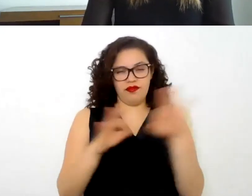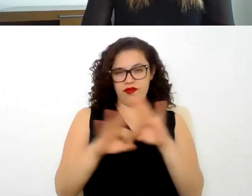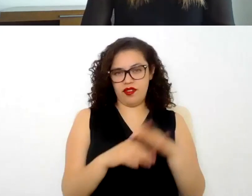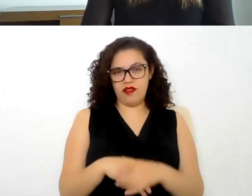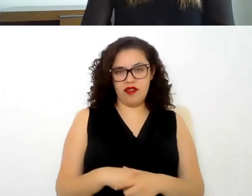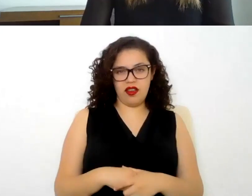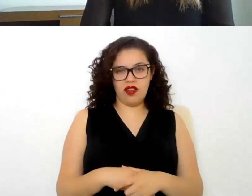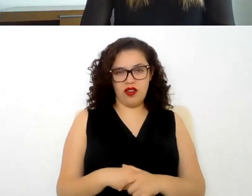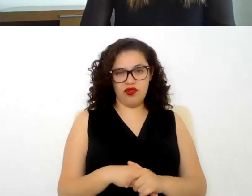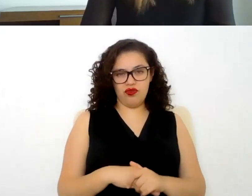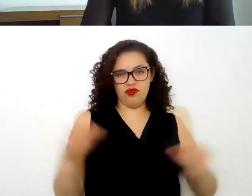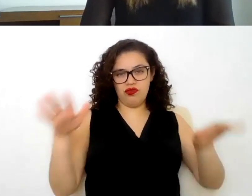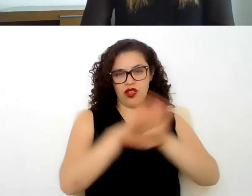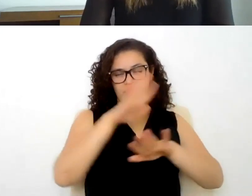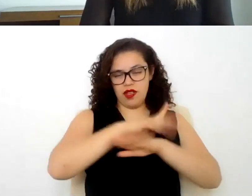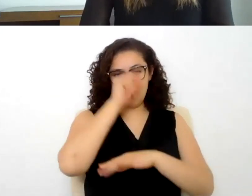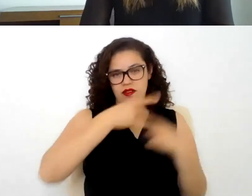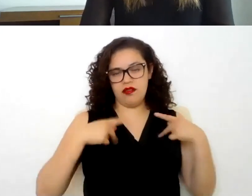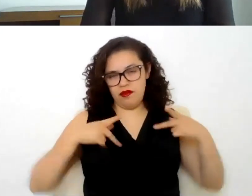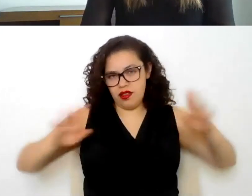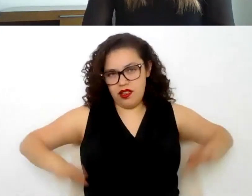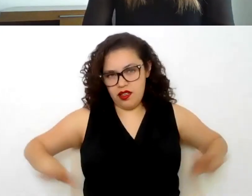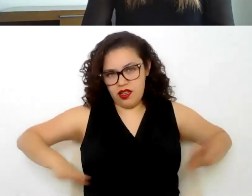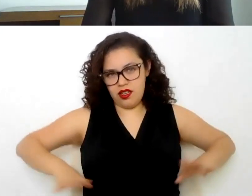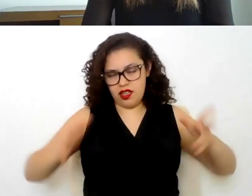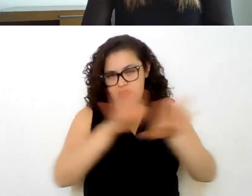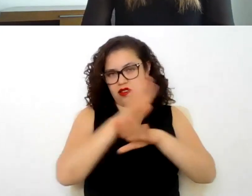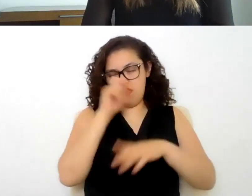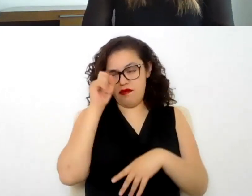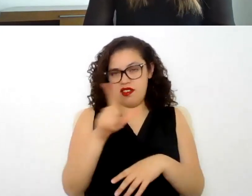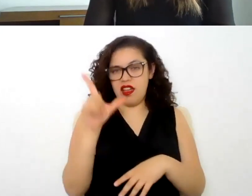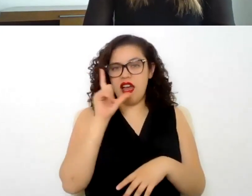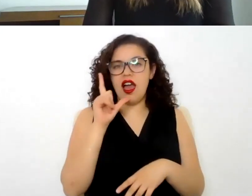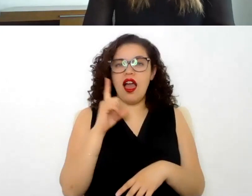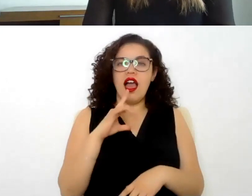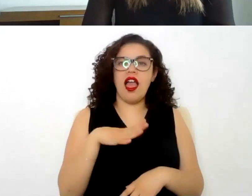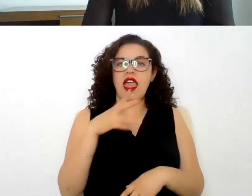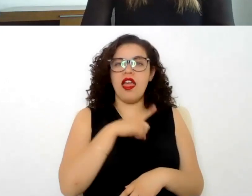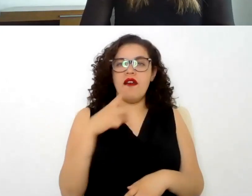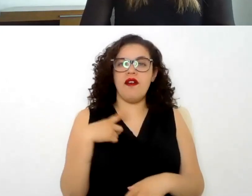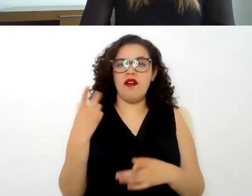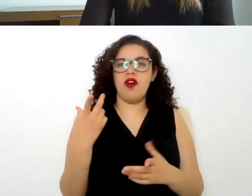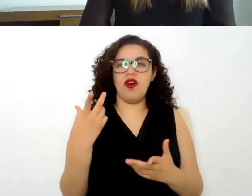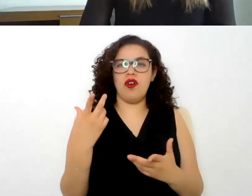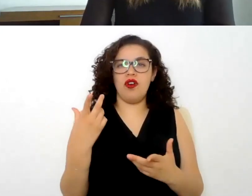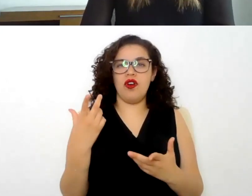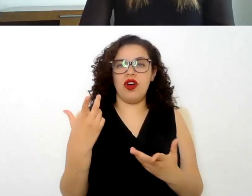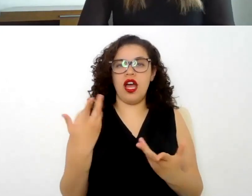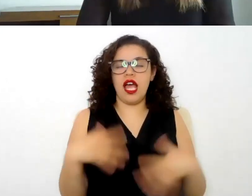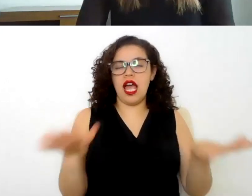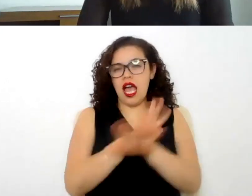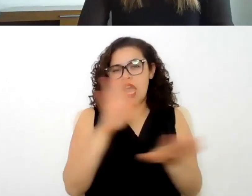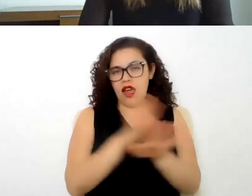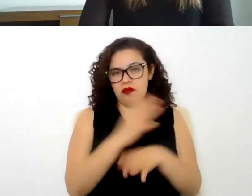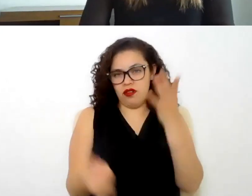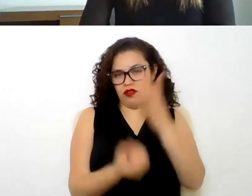cambian y las condiciones de los trabajadores también entonces en todo caso de que se quiera llevar a cabo una actualización de estas claramente